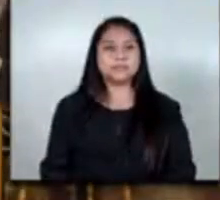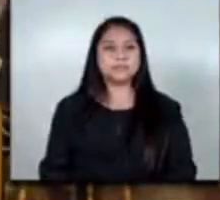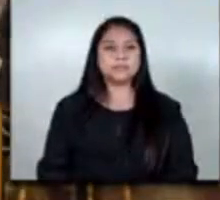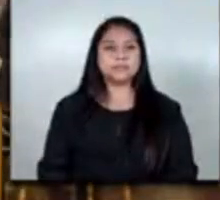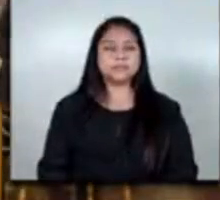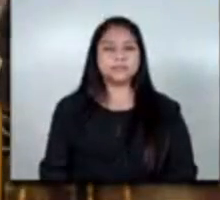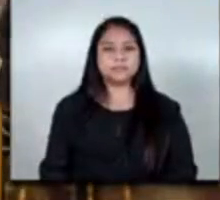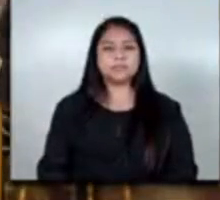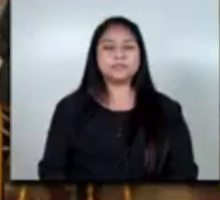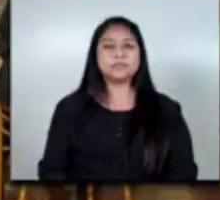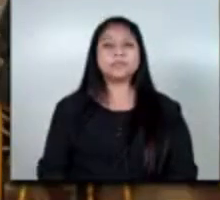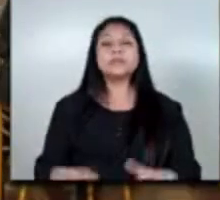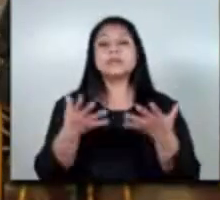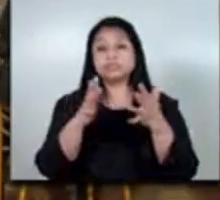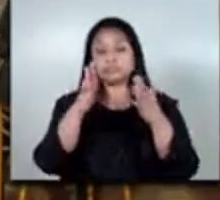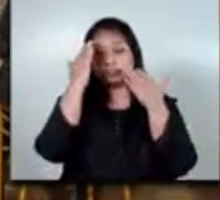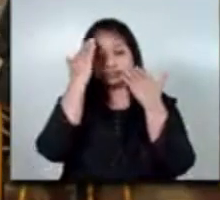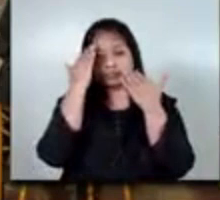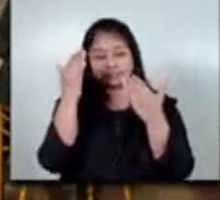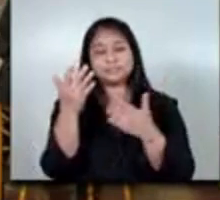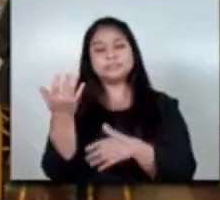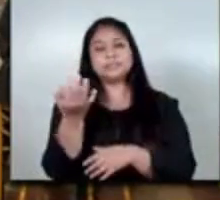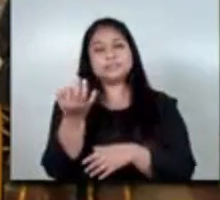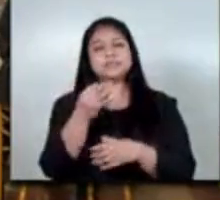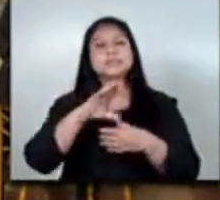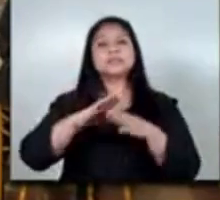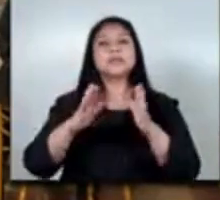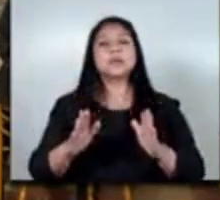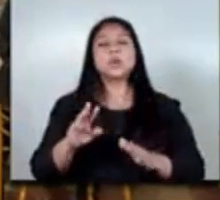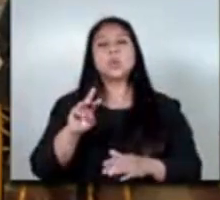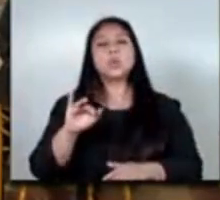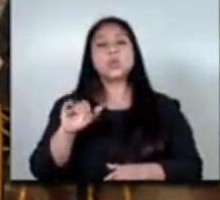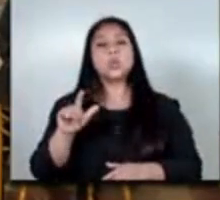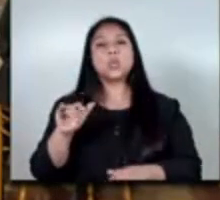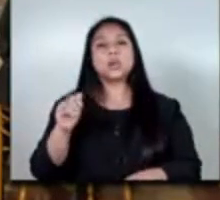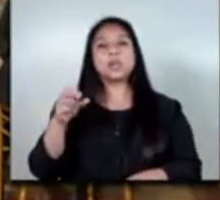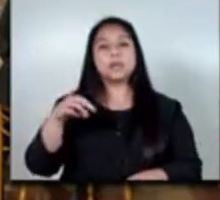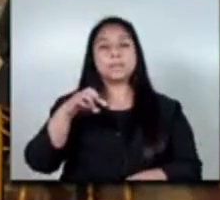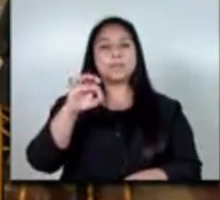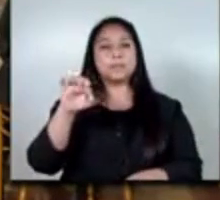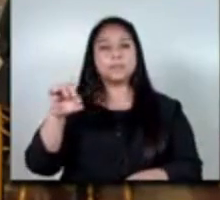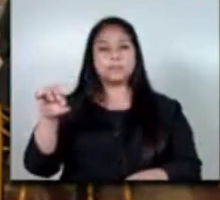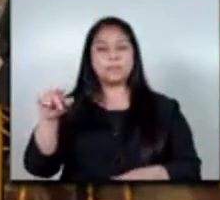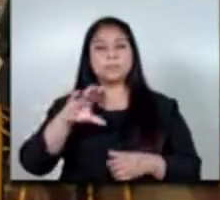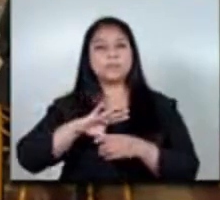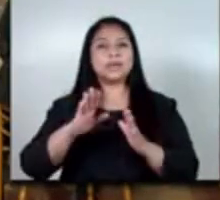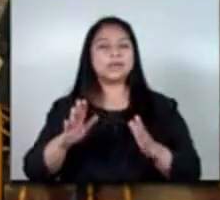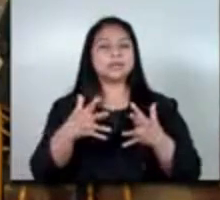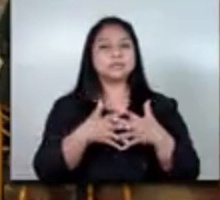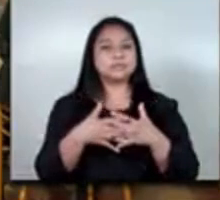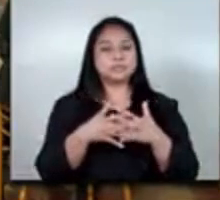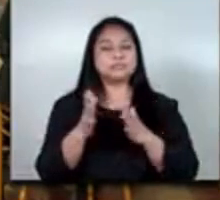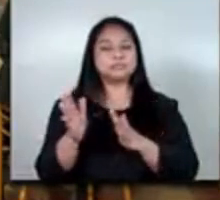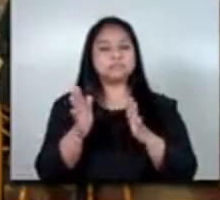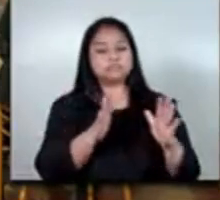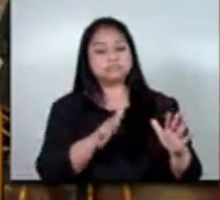agradecemos las palabras de su excelencia william pop embajador de los estados unidos a continuación tenemos el